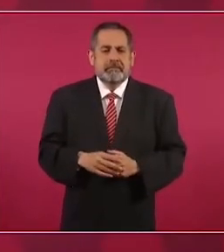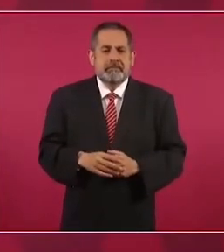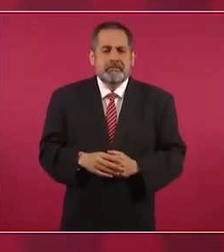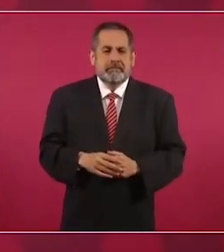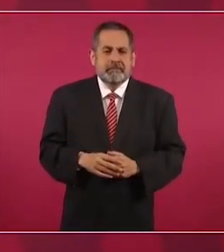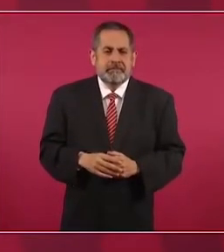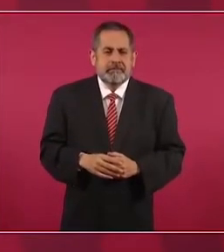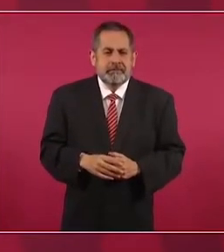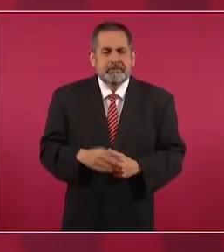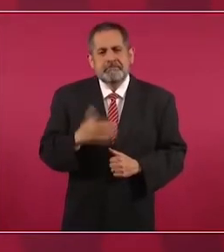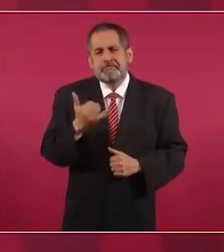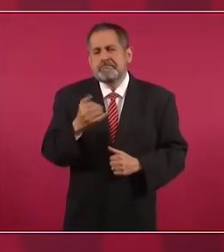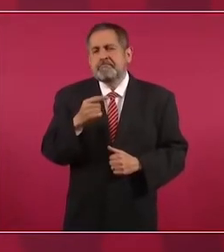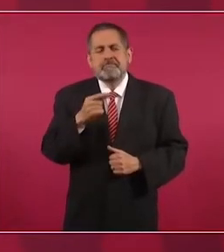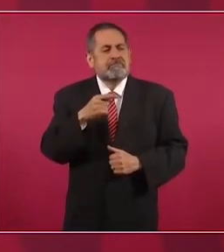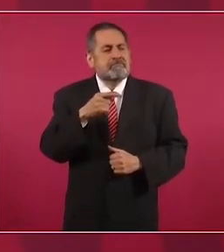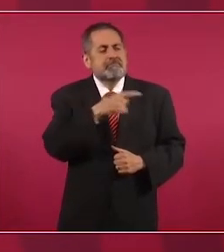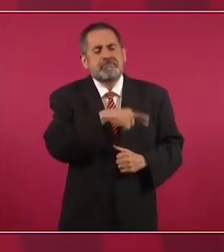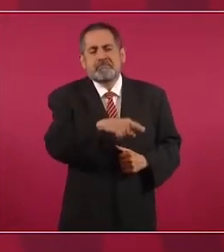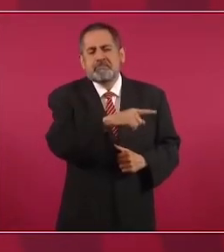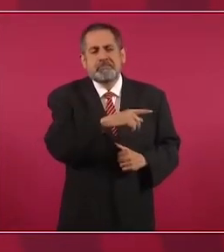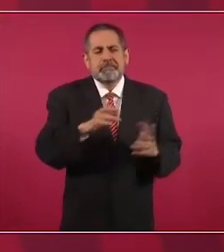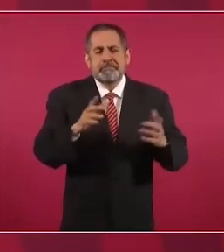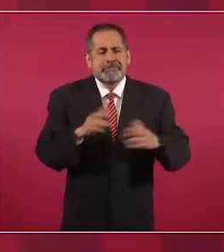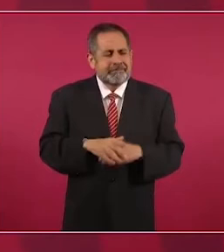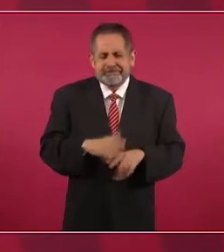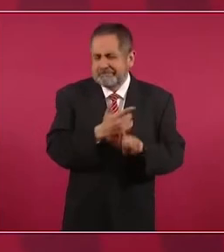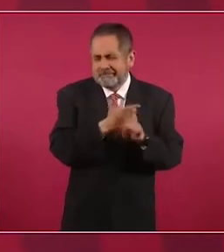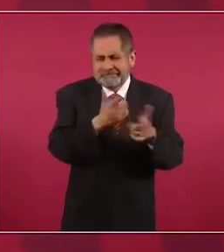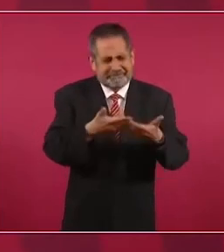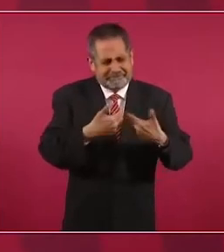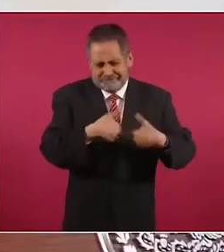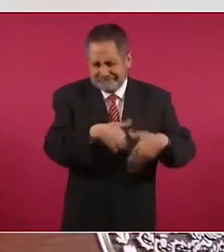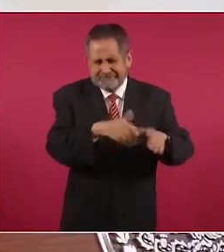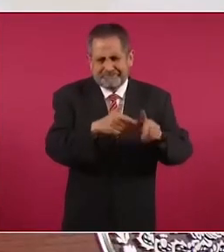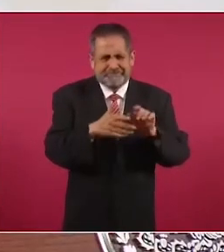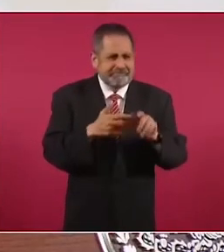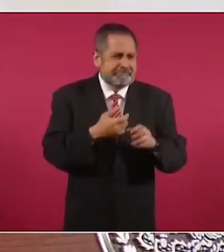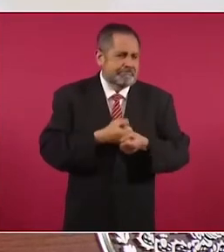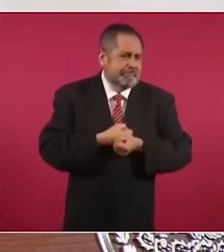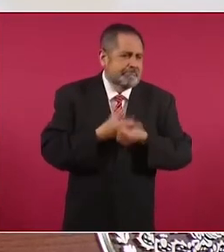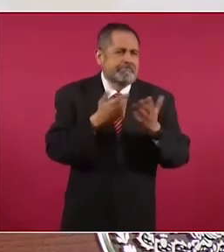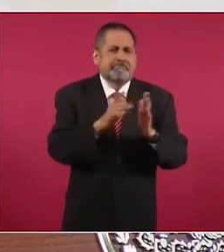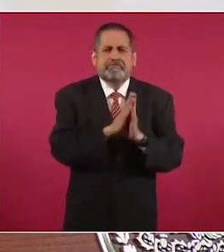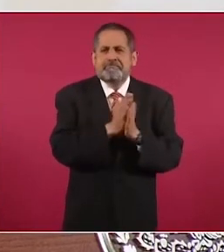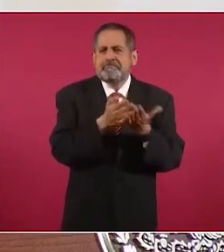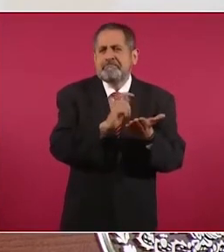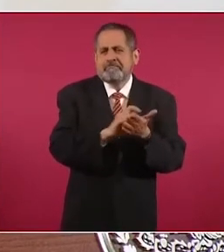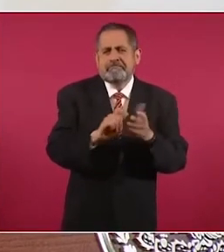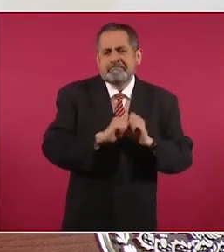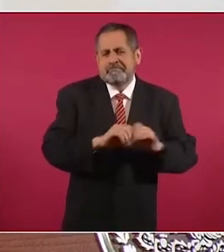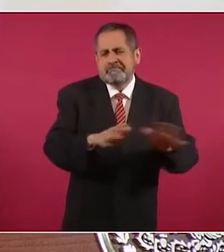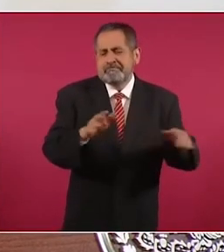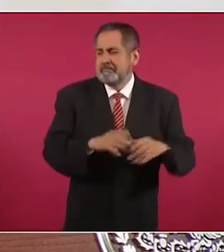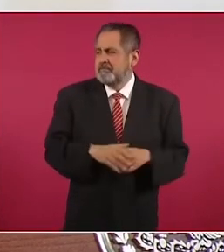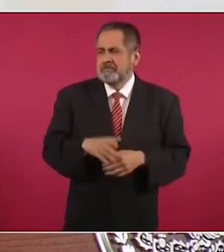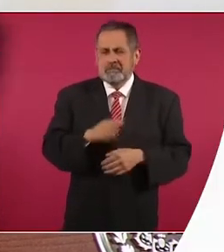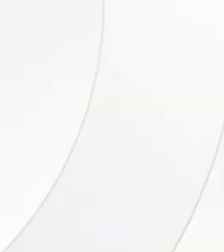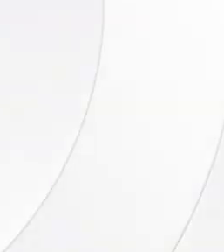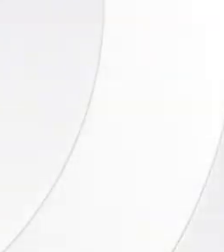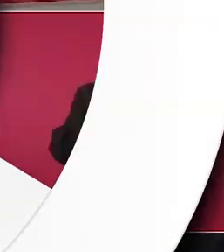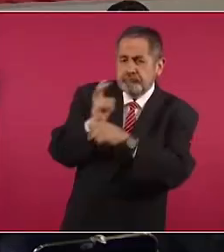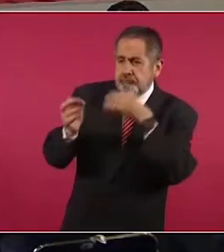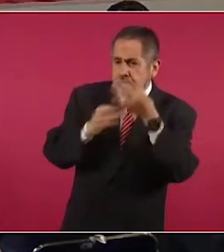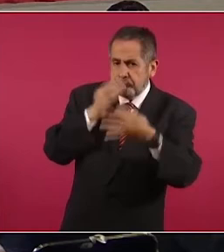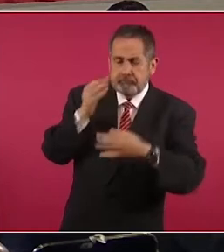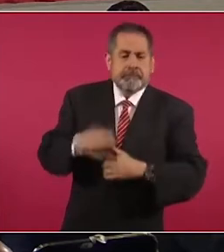Y tienen toda la libertad para expresarse, se han escrito como 10 ya.